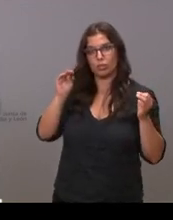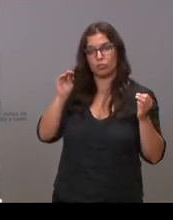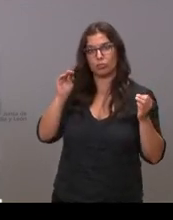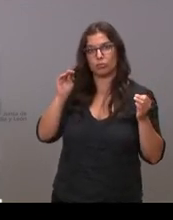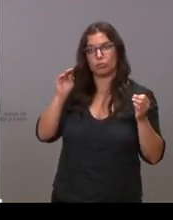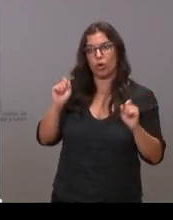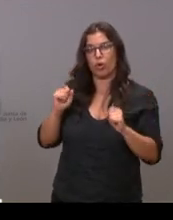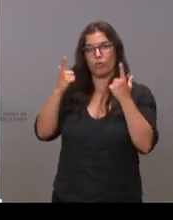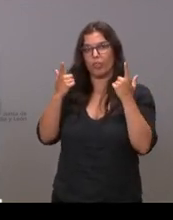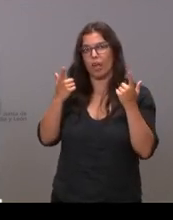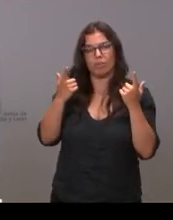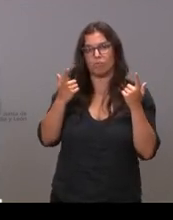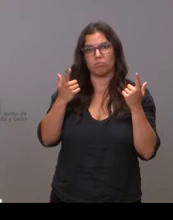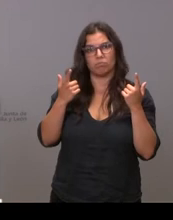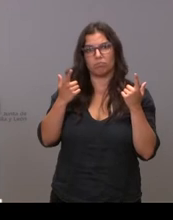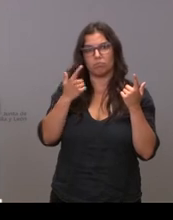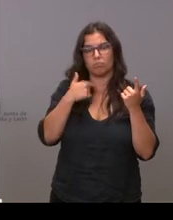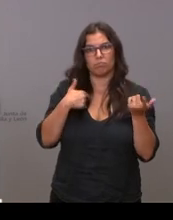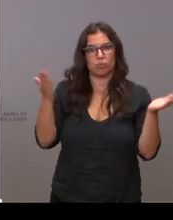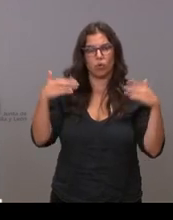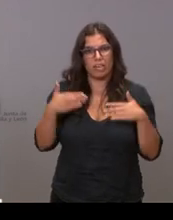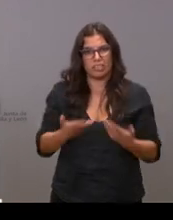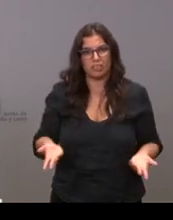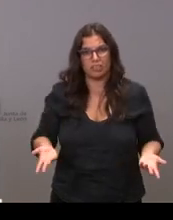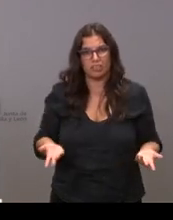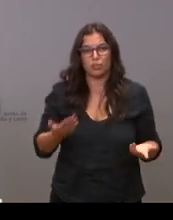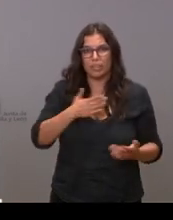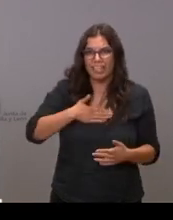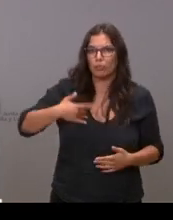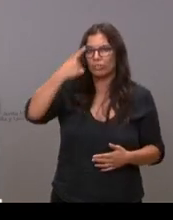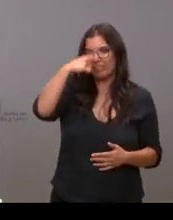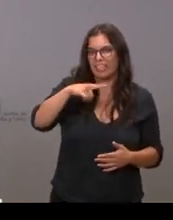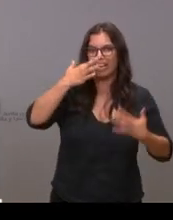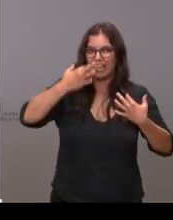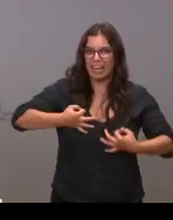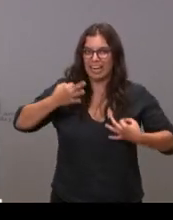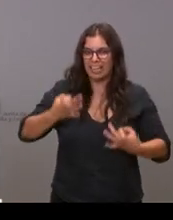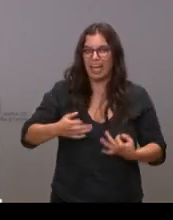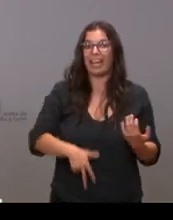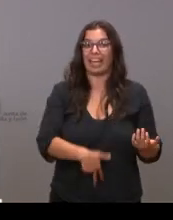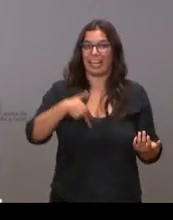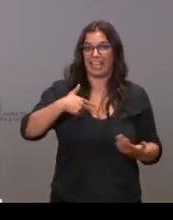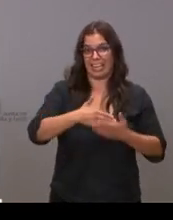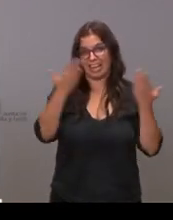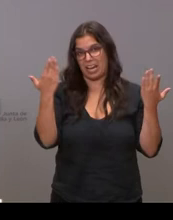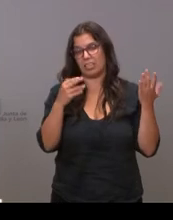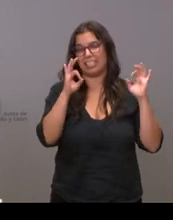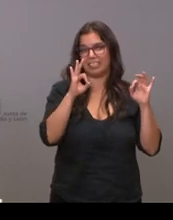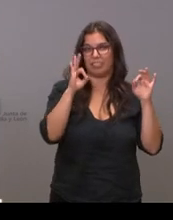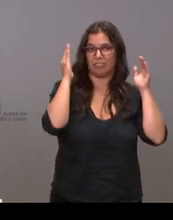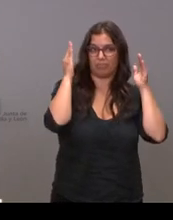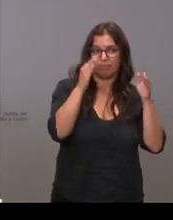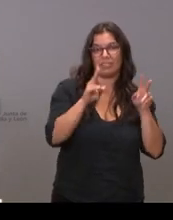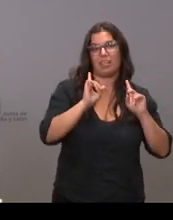oficialmente nos han dicho que no existe ninguno es que digamos a ver si está funcionando bien en términos generales y en concreto le pregunto por el caso